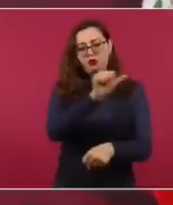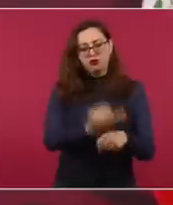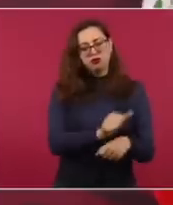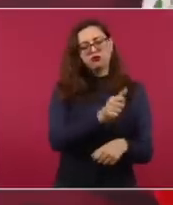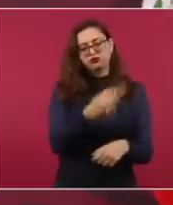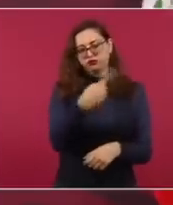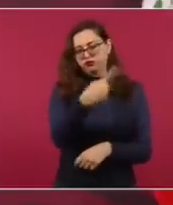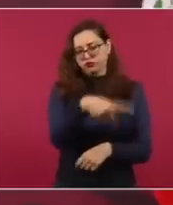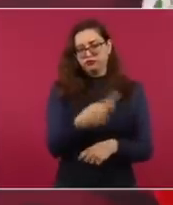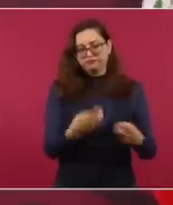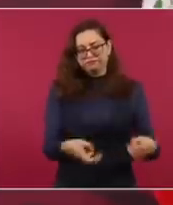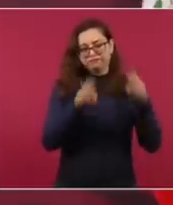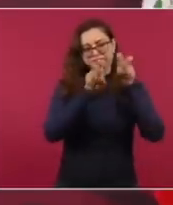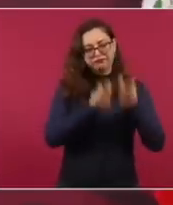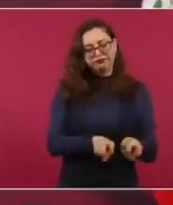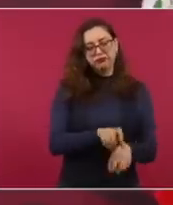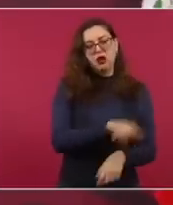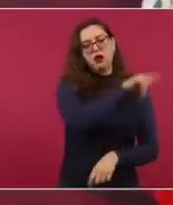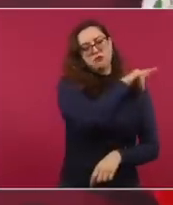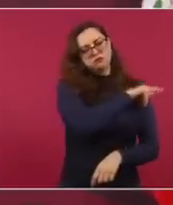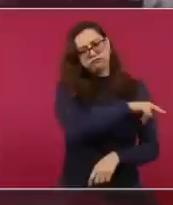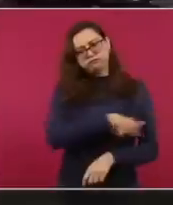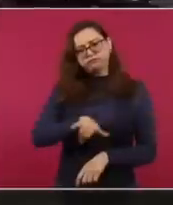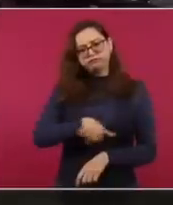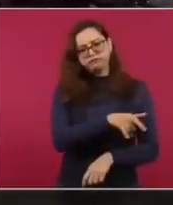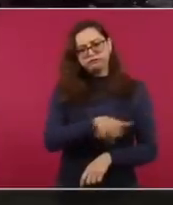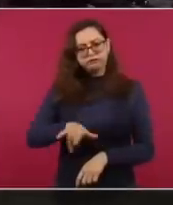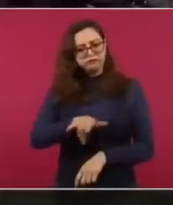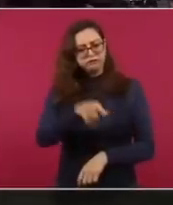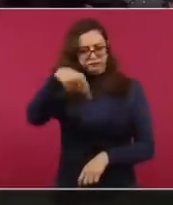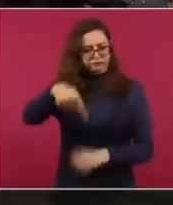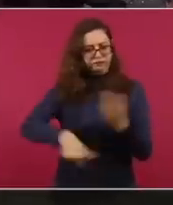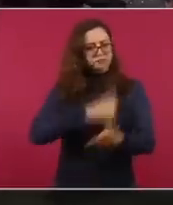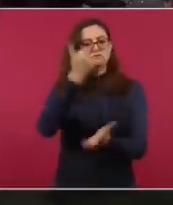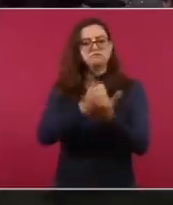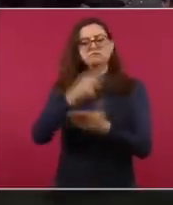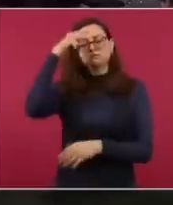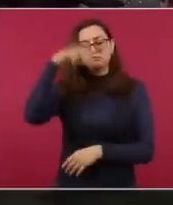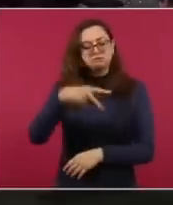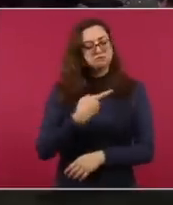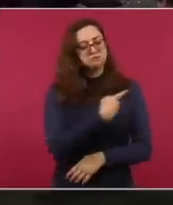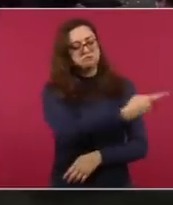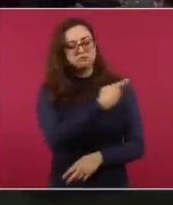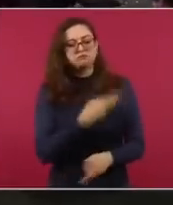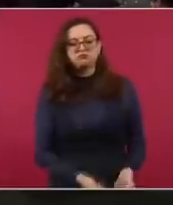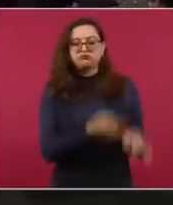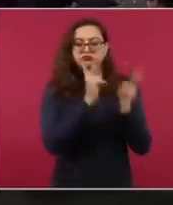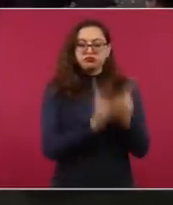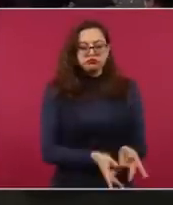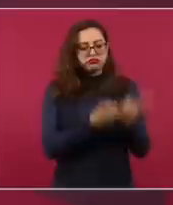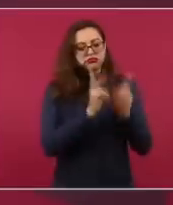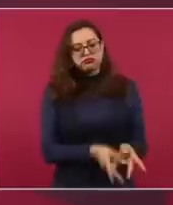que tiene la información que de 100